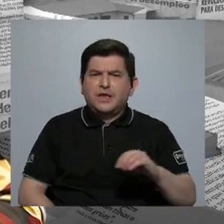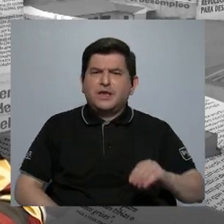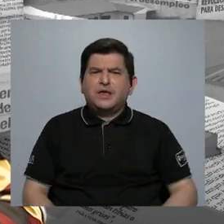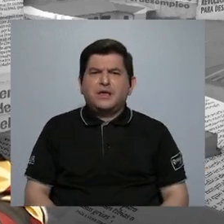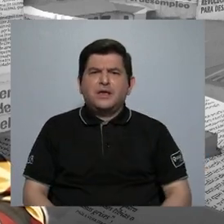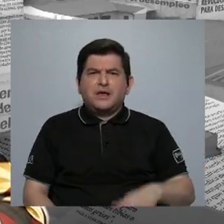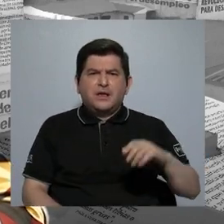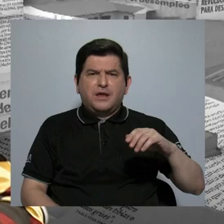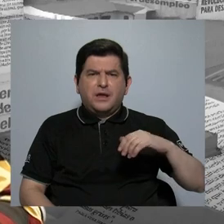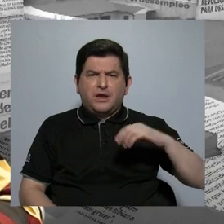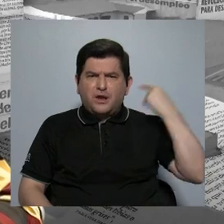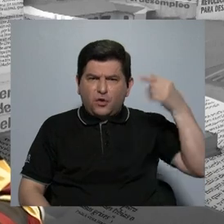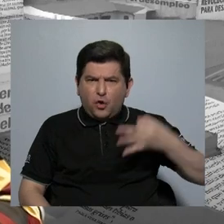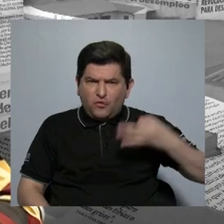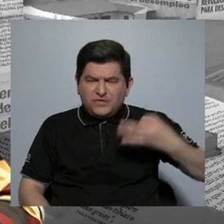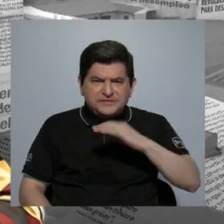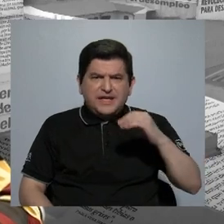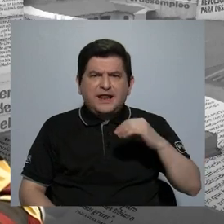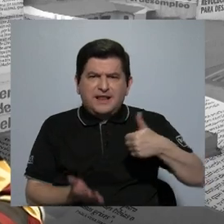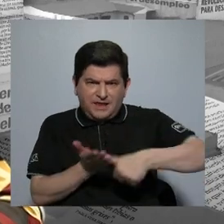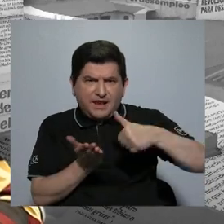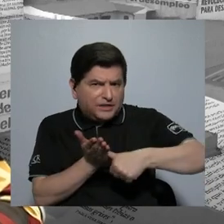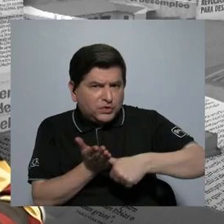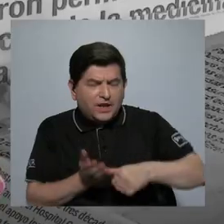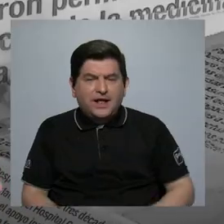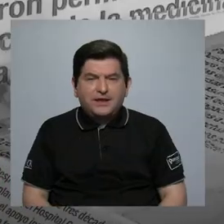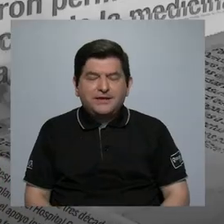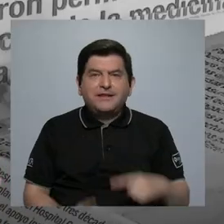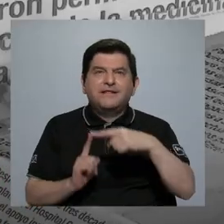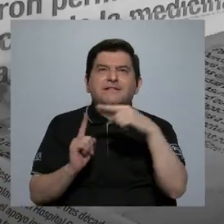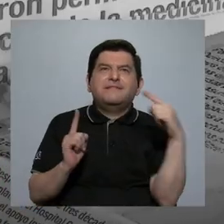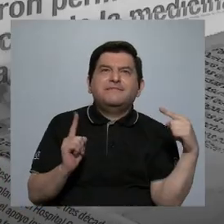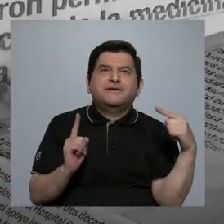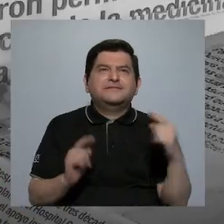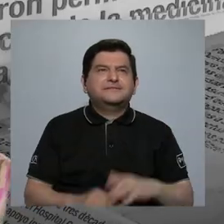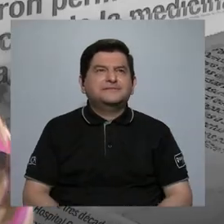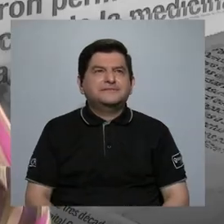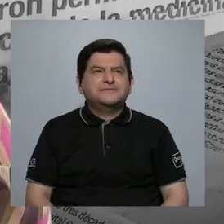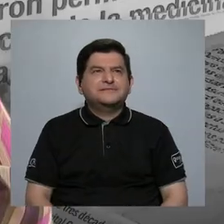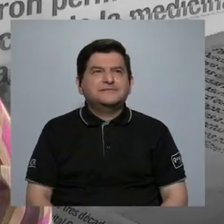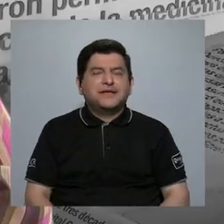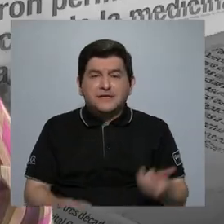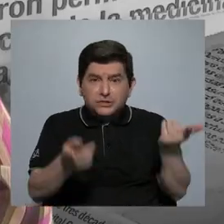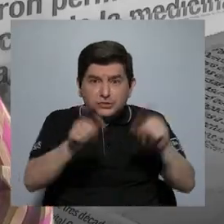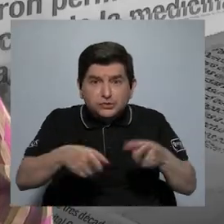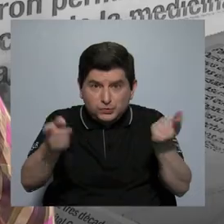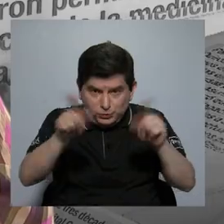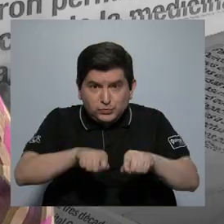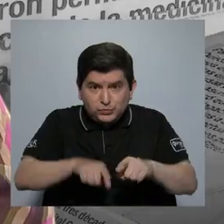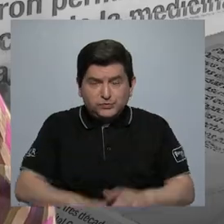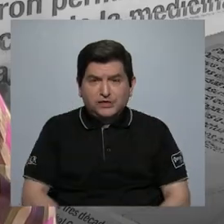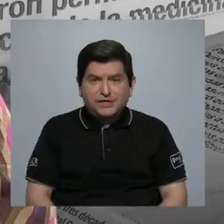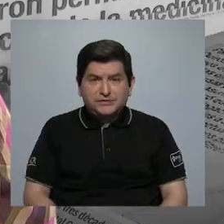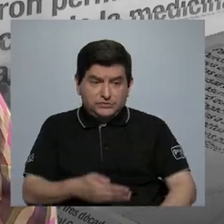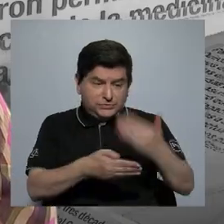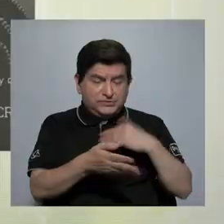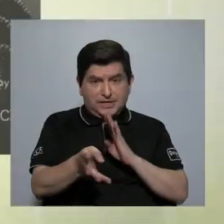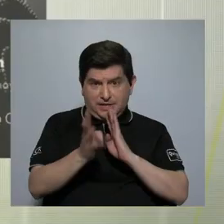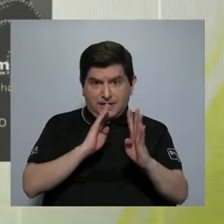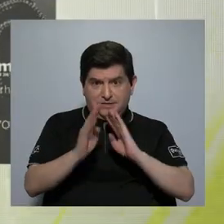y la publicidad oficial. No. Por eso, a partir de los acontecimientos que